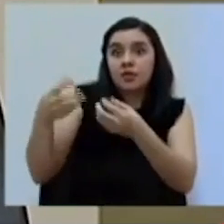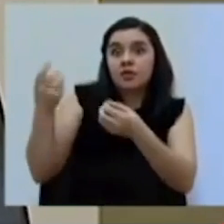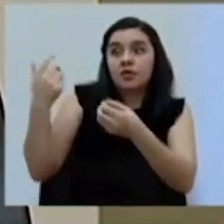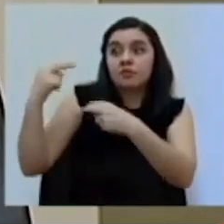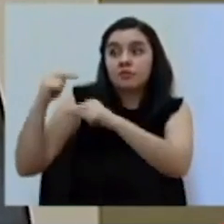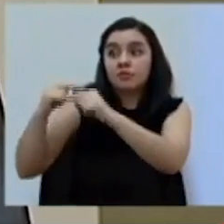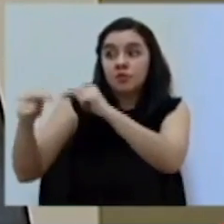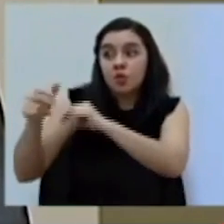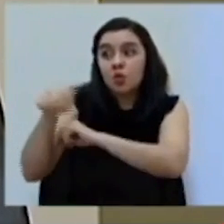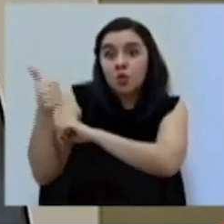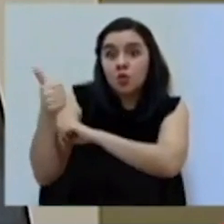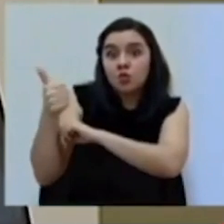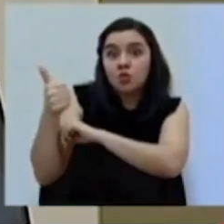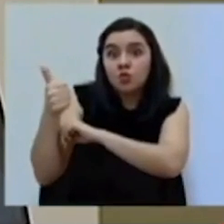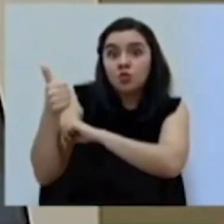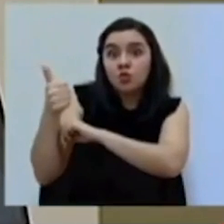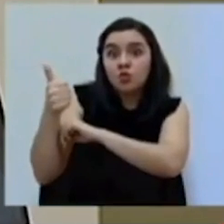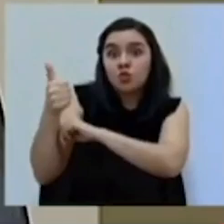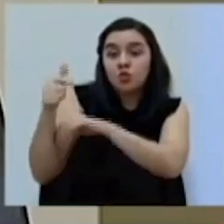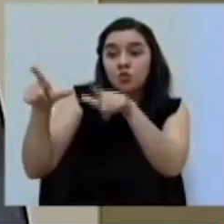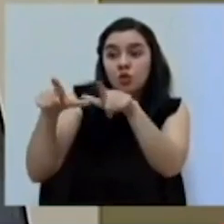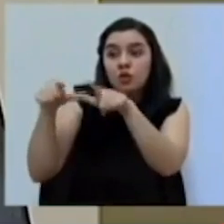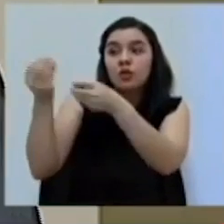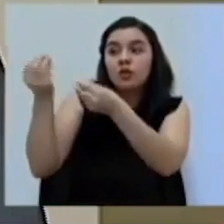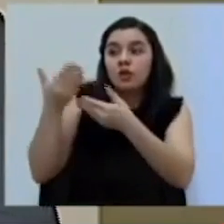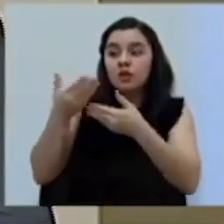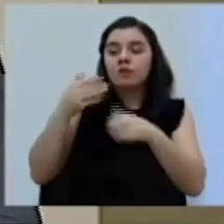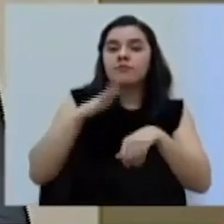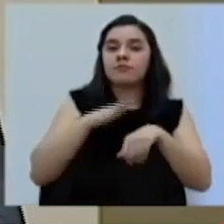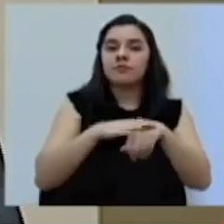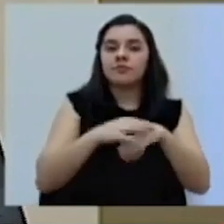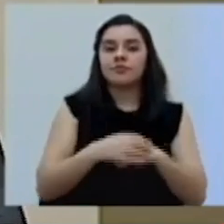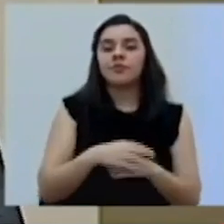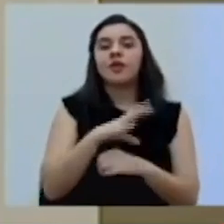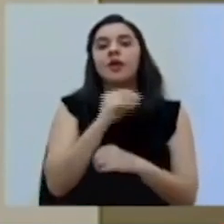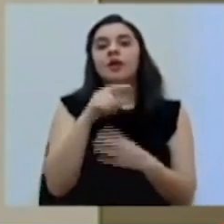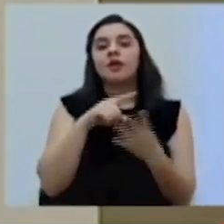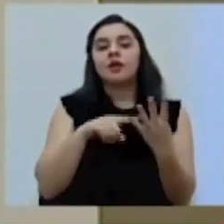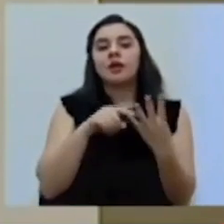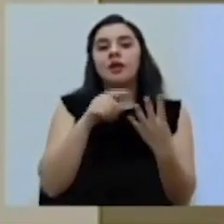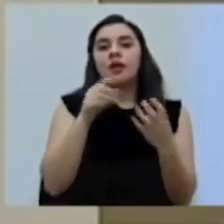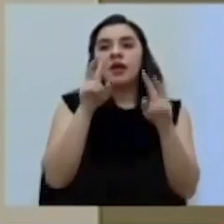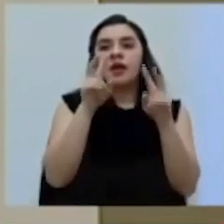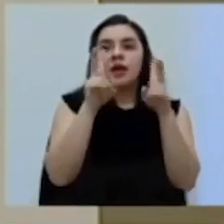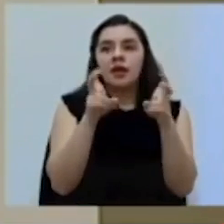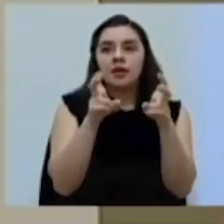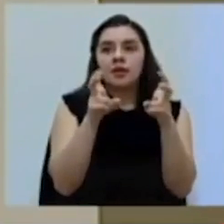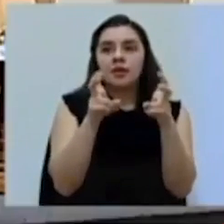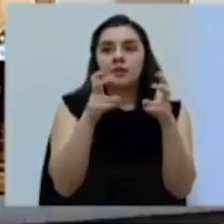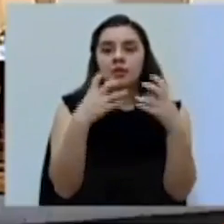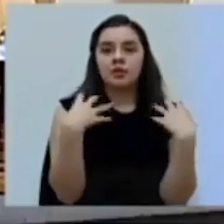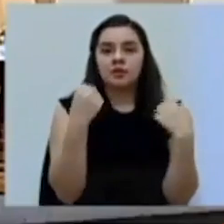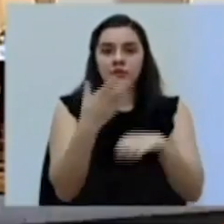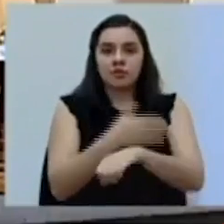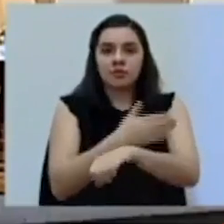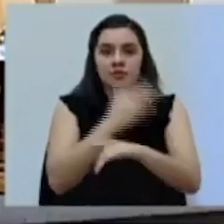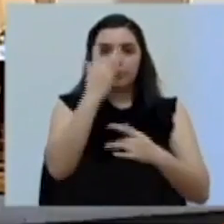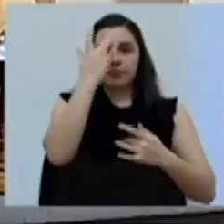otras latitudes. Y el tema de los recuperados, si usted o Daniel lo puede precisar, por favor.